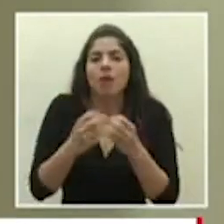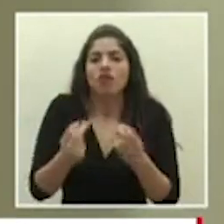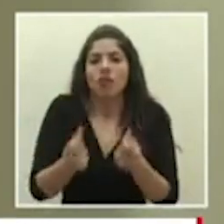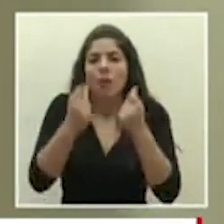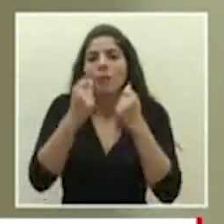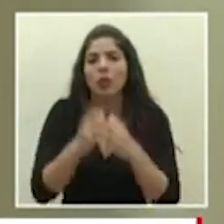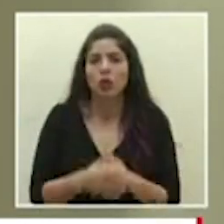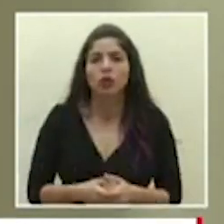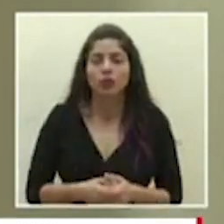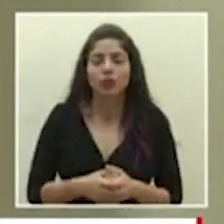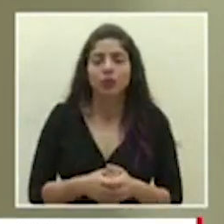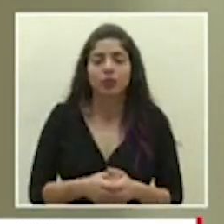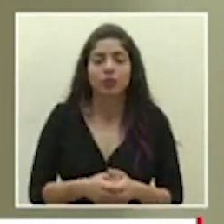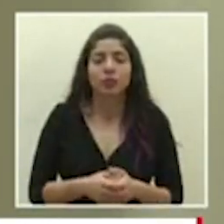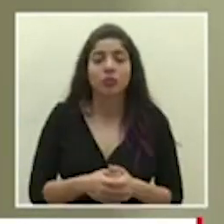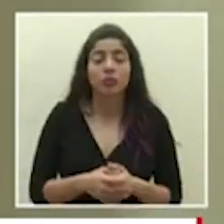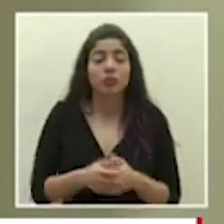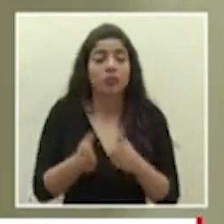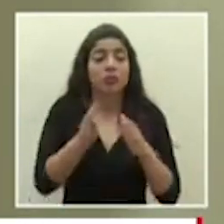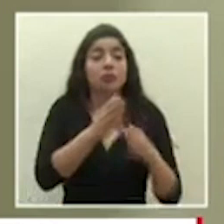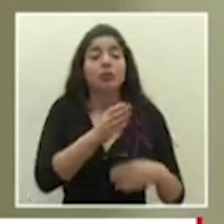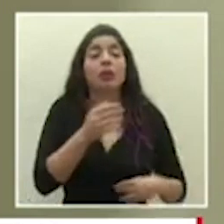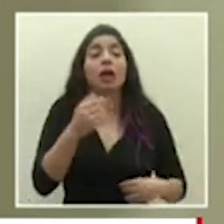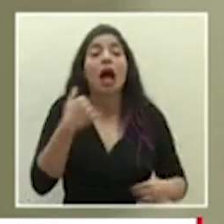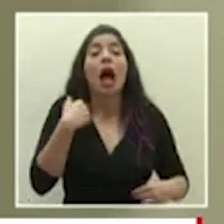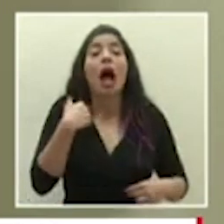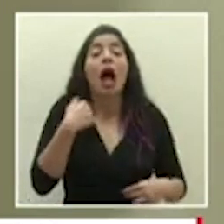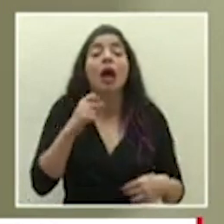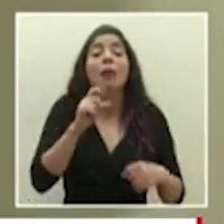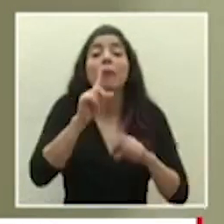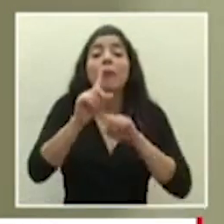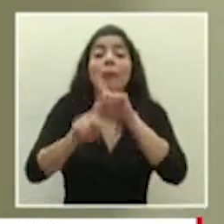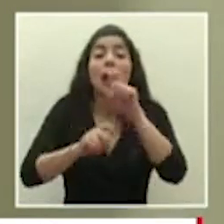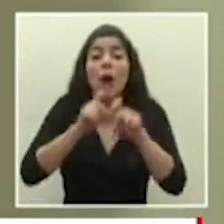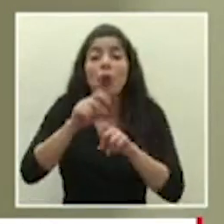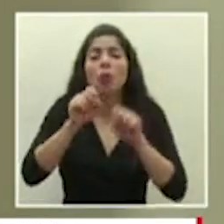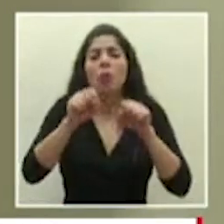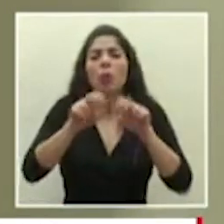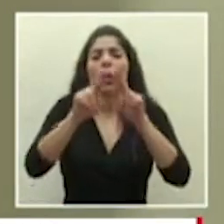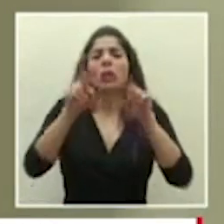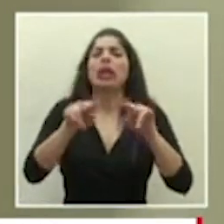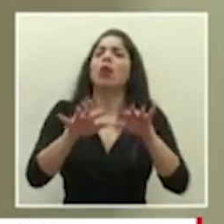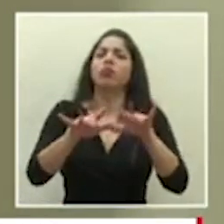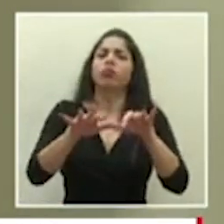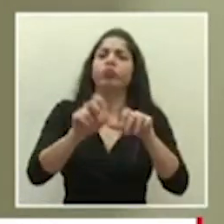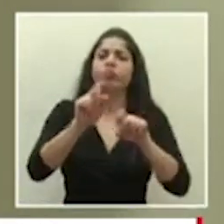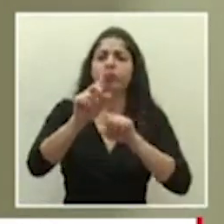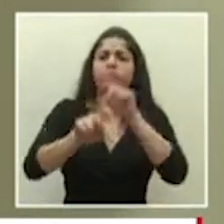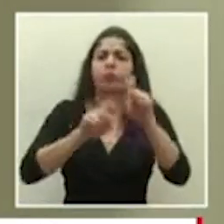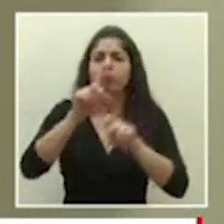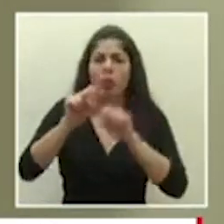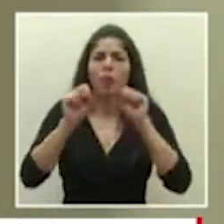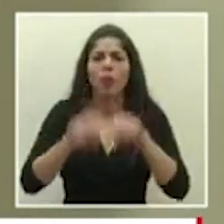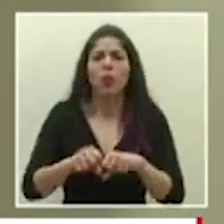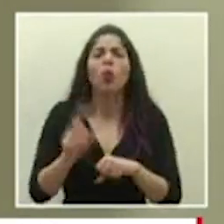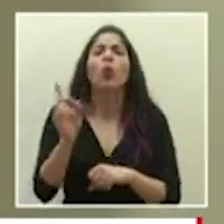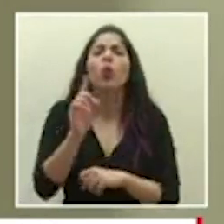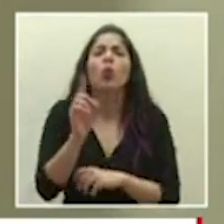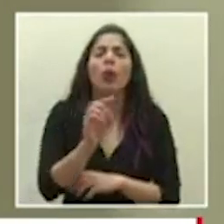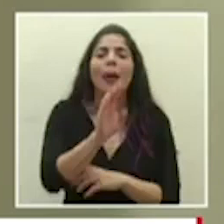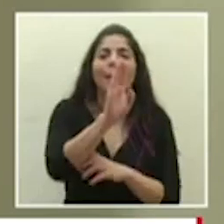para los que tengan consultas pueden hacerlas por internet a la dirección